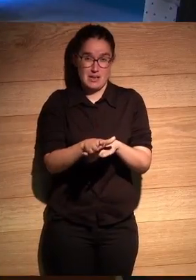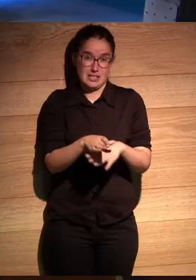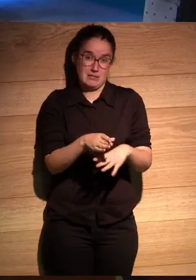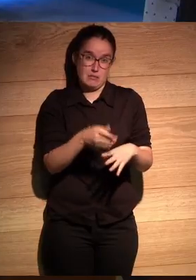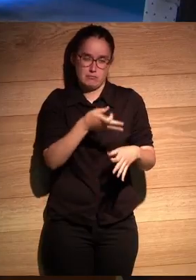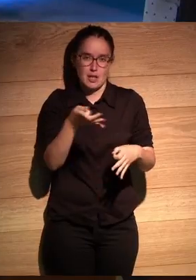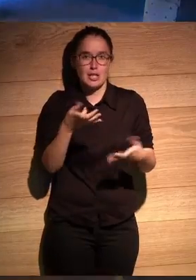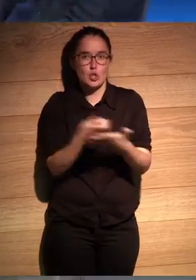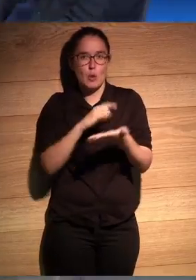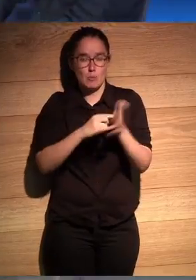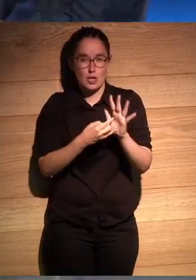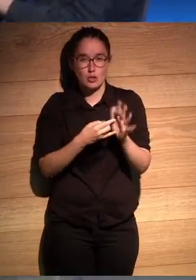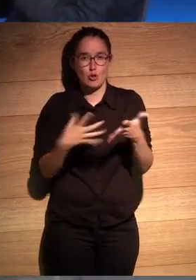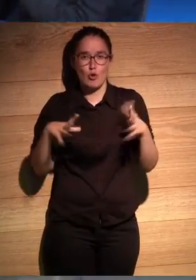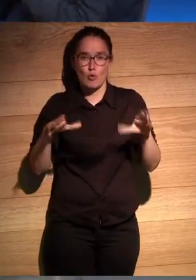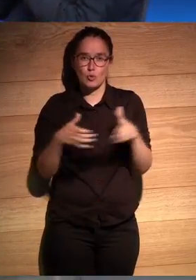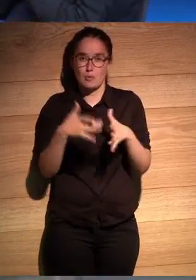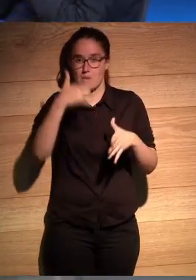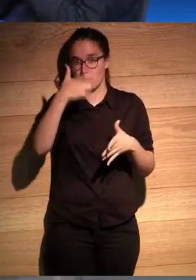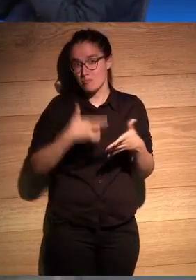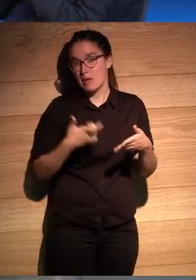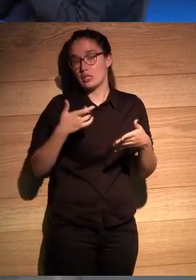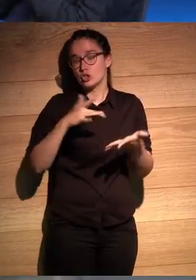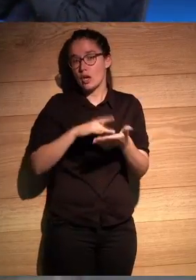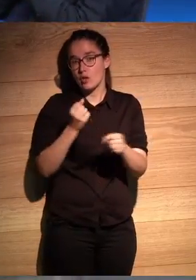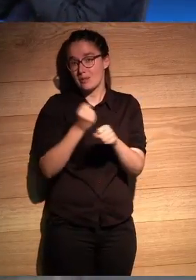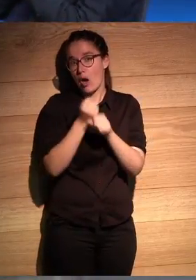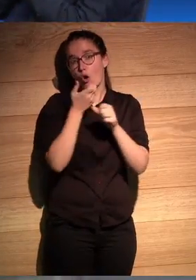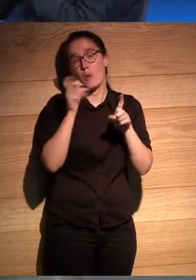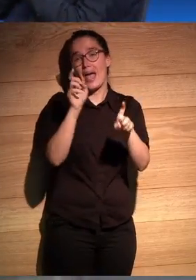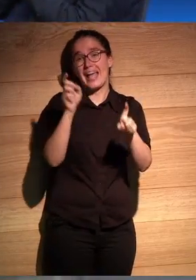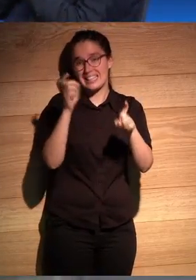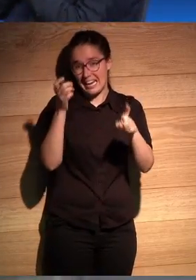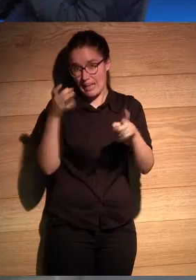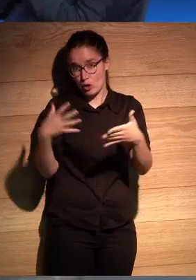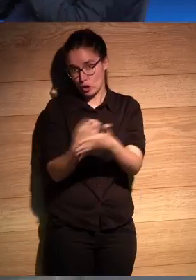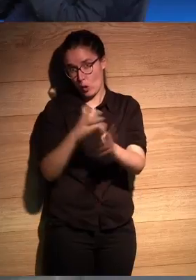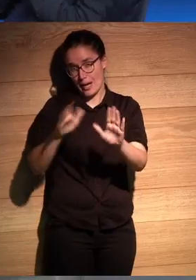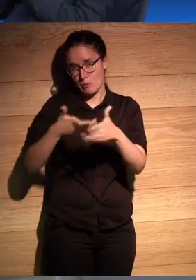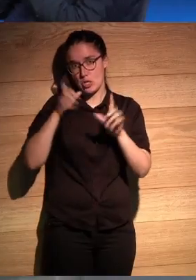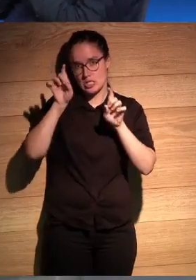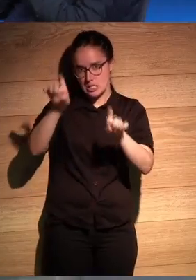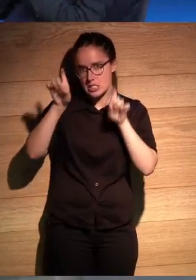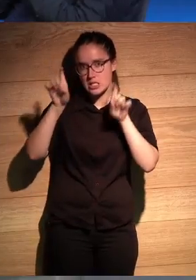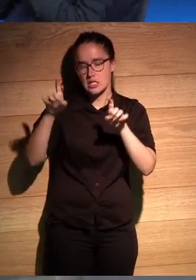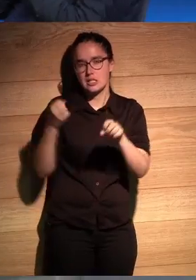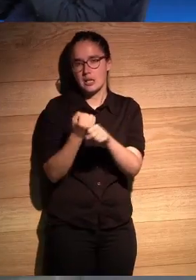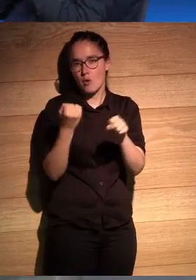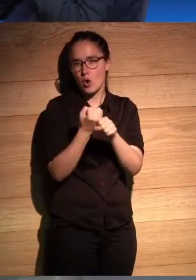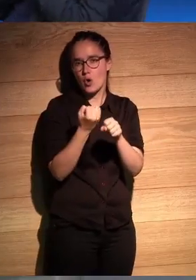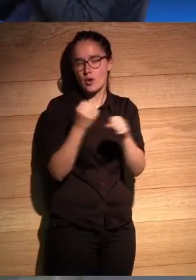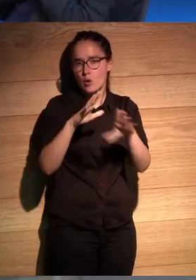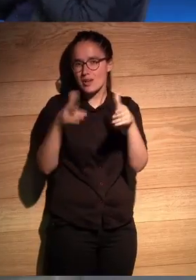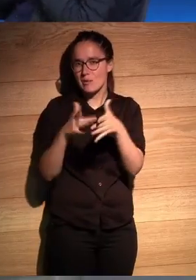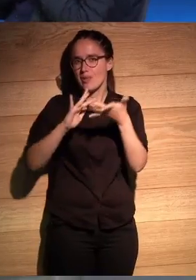a mí que me ha tocado digamos la labor de entrenador entre comillas de todo el equipo pues es labor de los chicos de